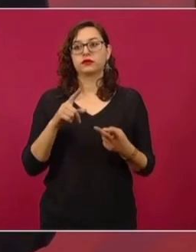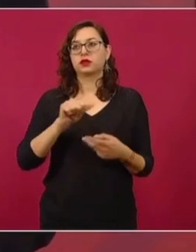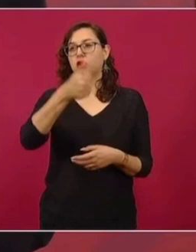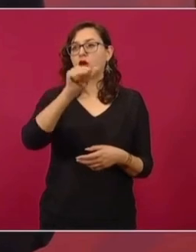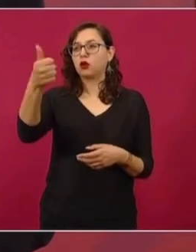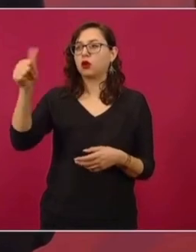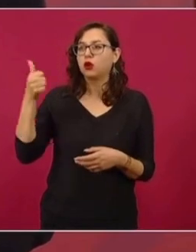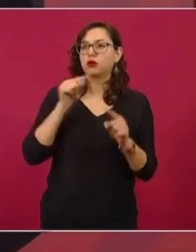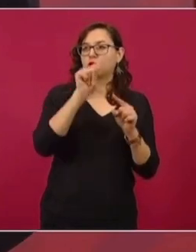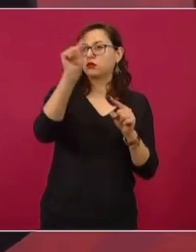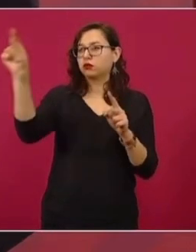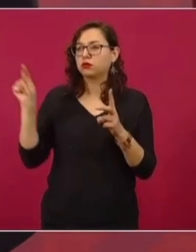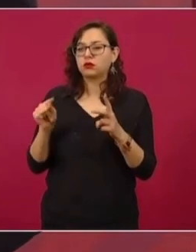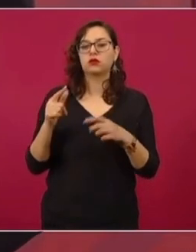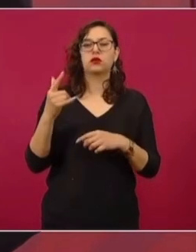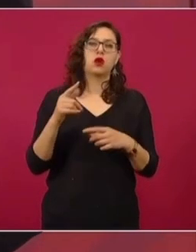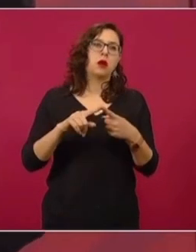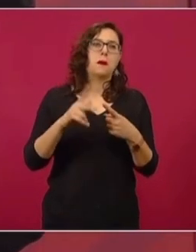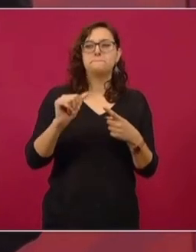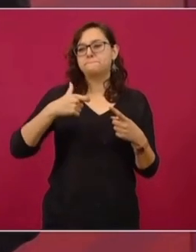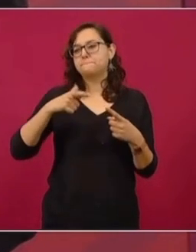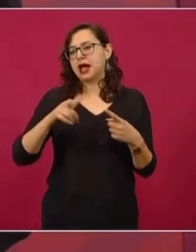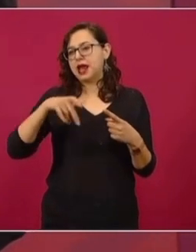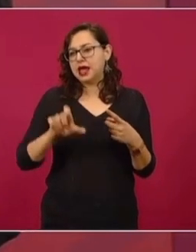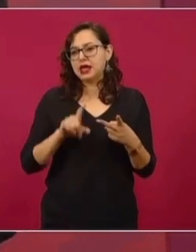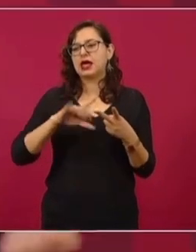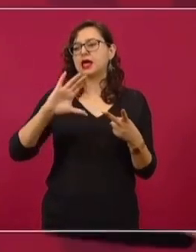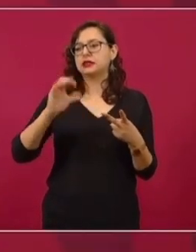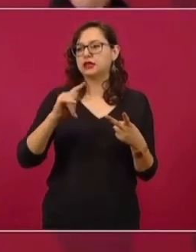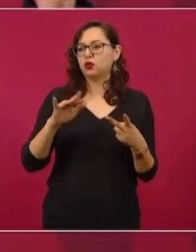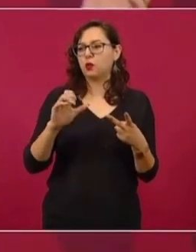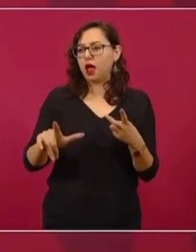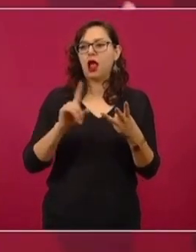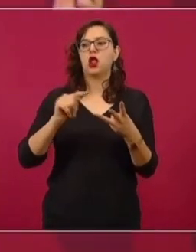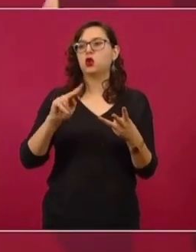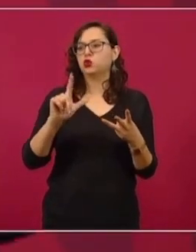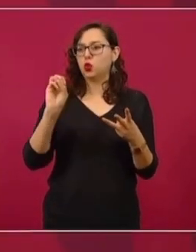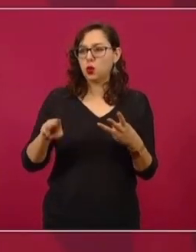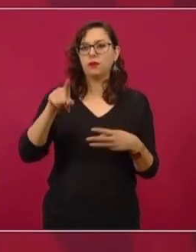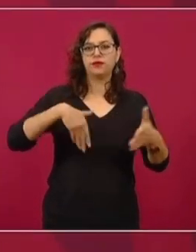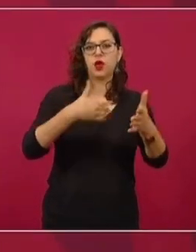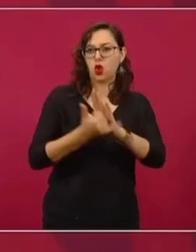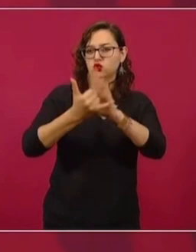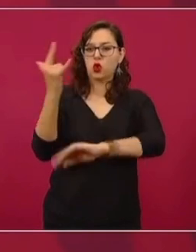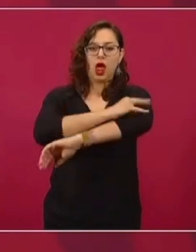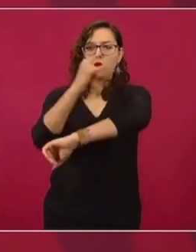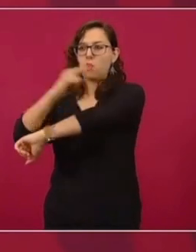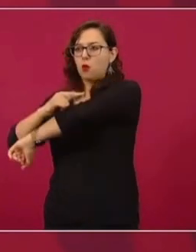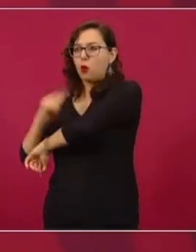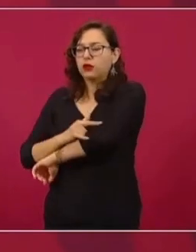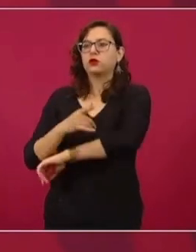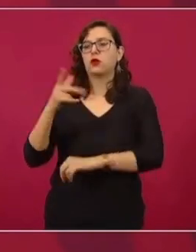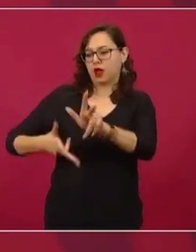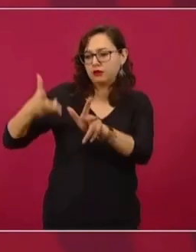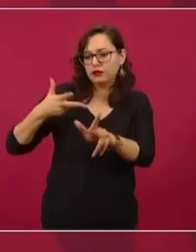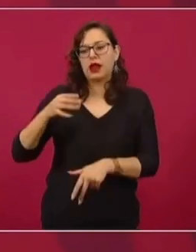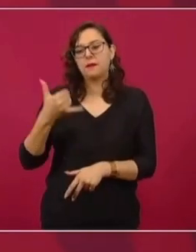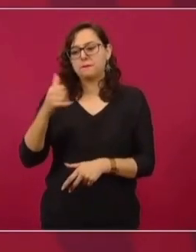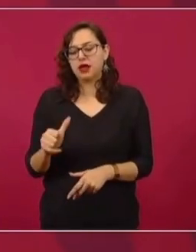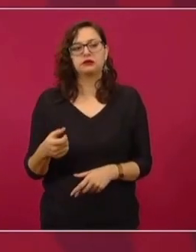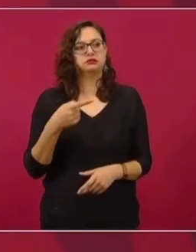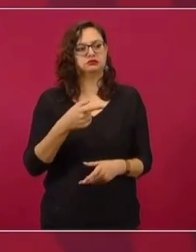Palenque, de Chetumal y el nuevo aeropuerto de Tulum y el Tren Maya, que esa empresa maneje este avión y pueda